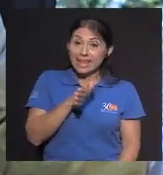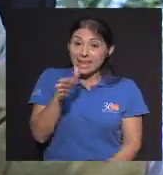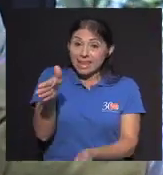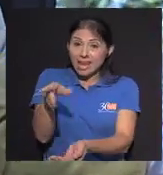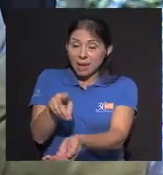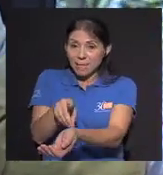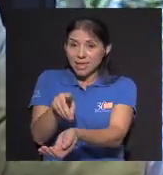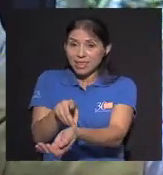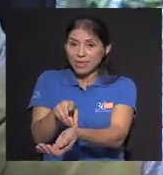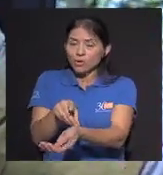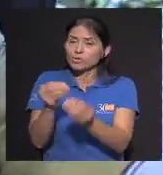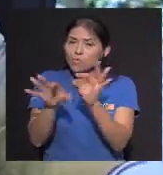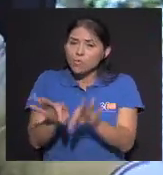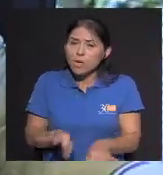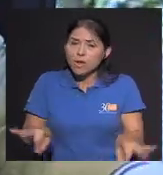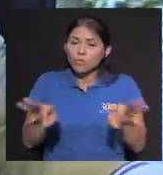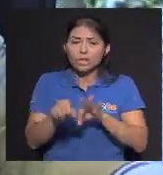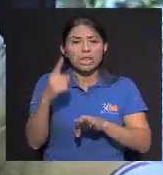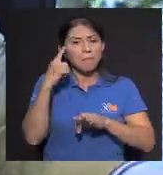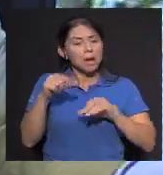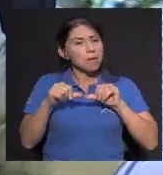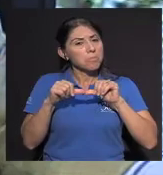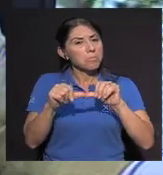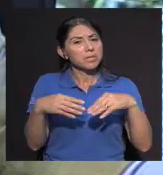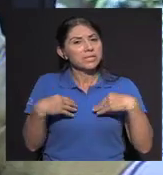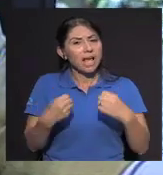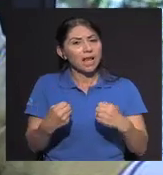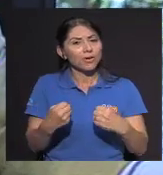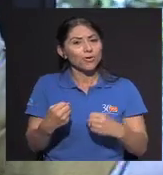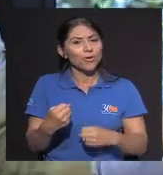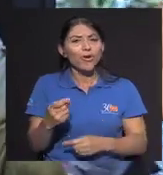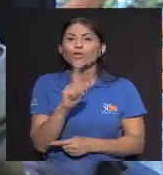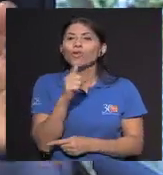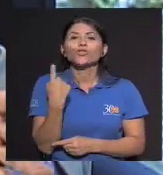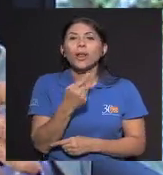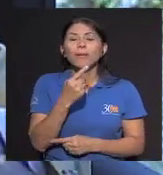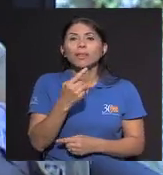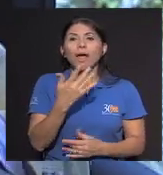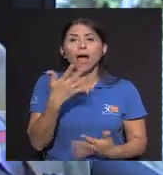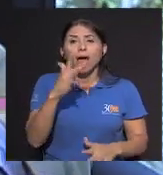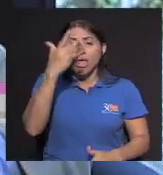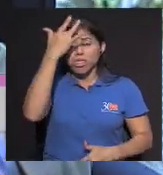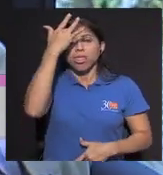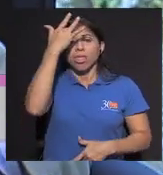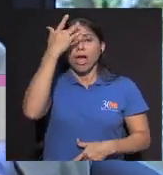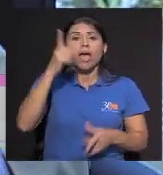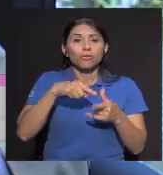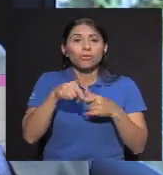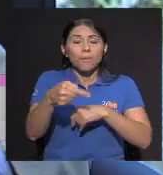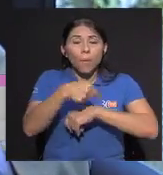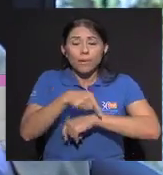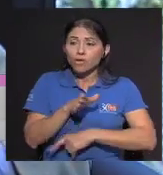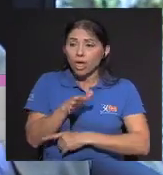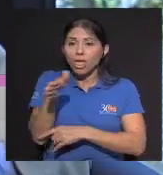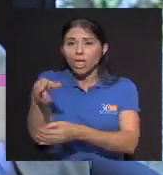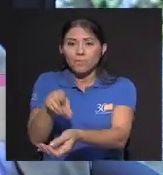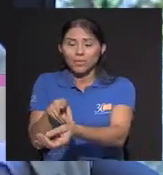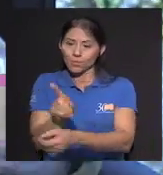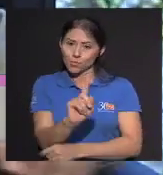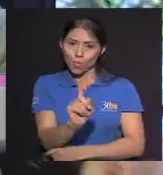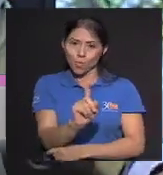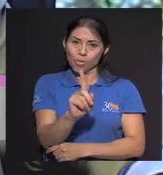médico Es Primordial Para estar sano Y no Cuando aparezca La enfermedad Ir a